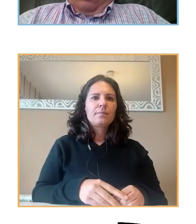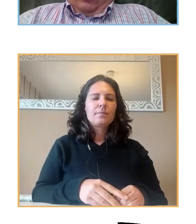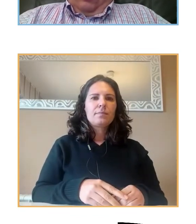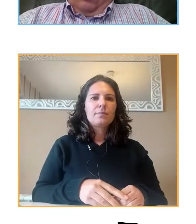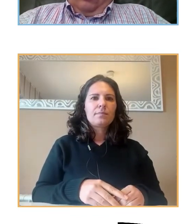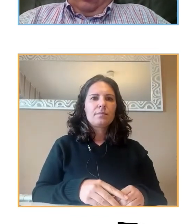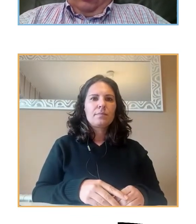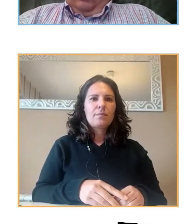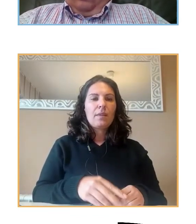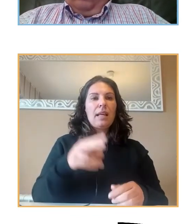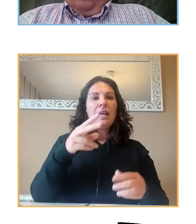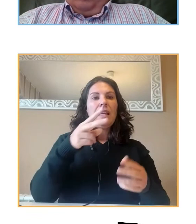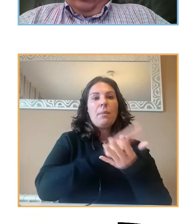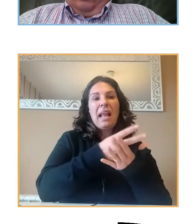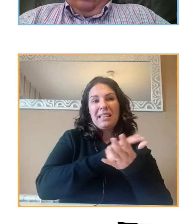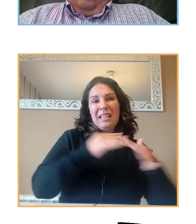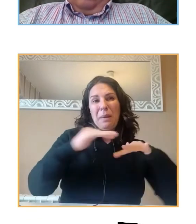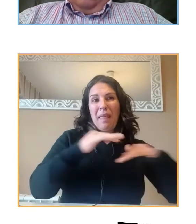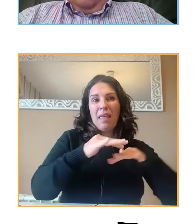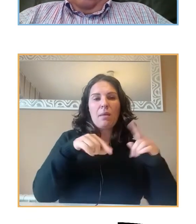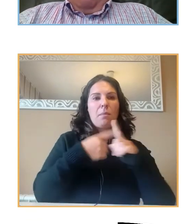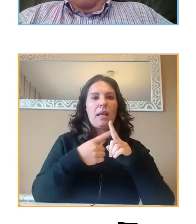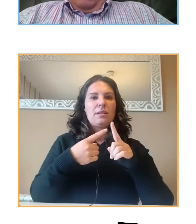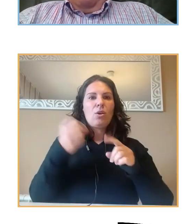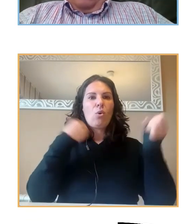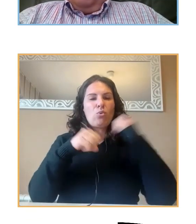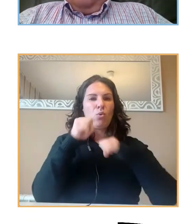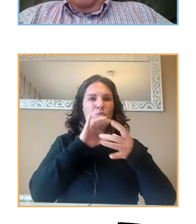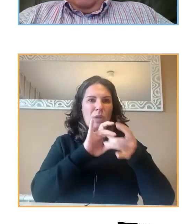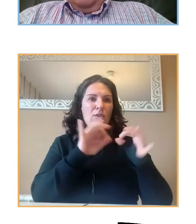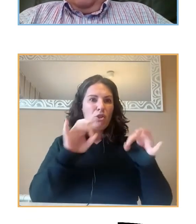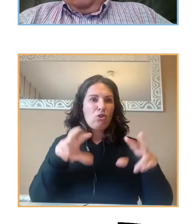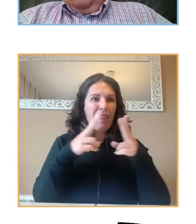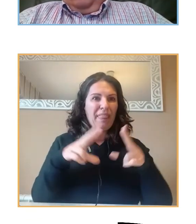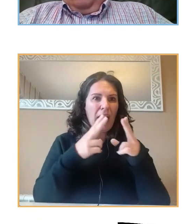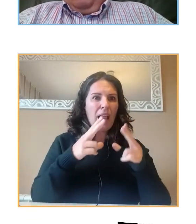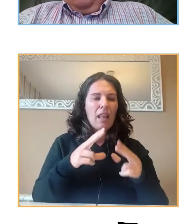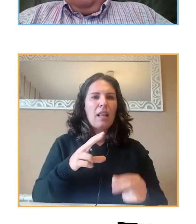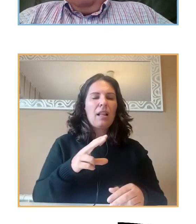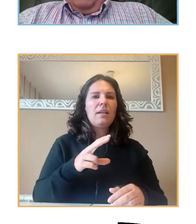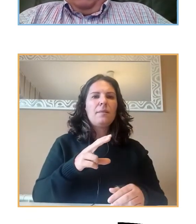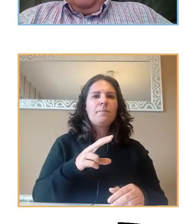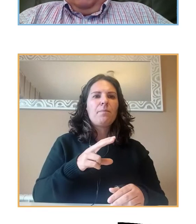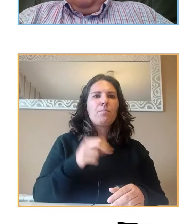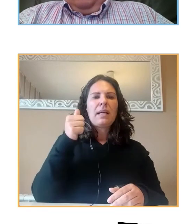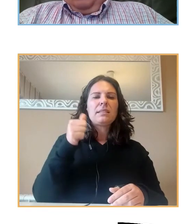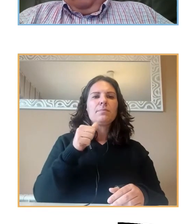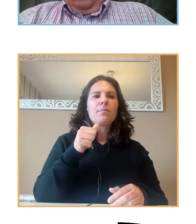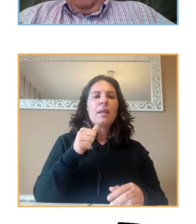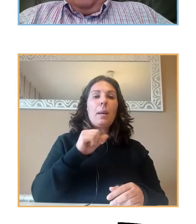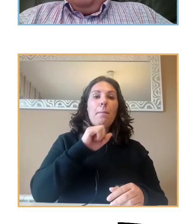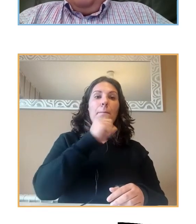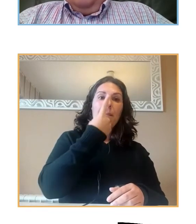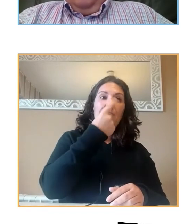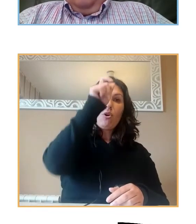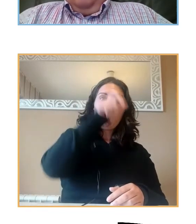hiperactividad y conducta prosocial, las primeras barras son las de la percepción de los padres, y la otra es percepción